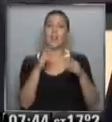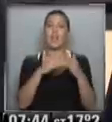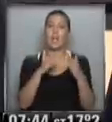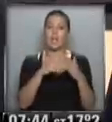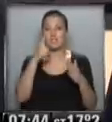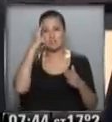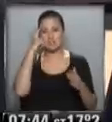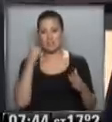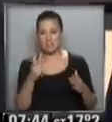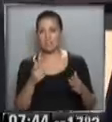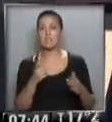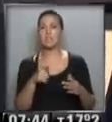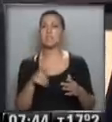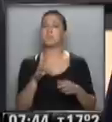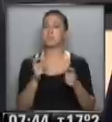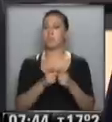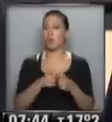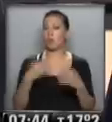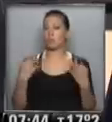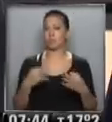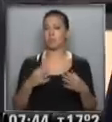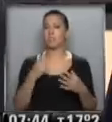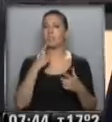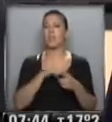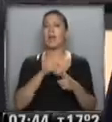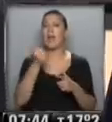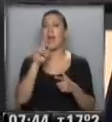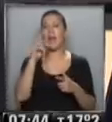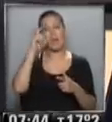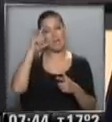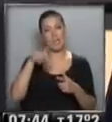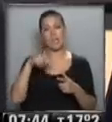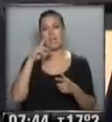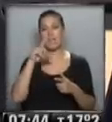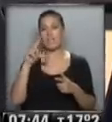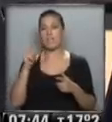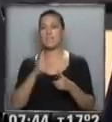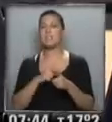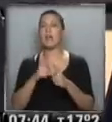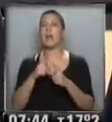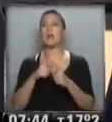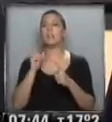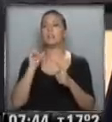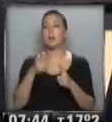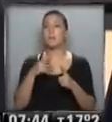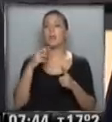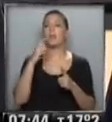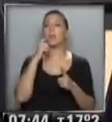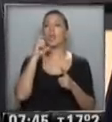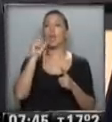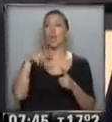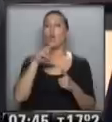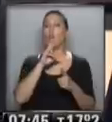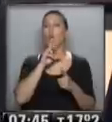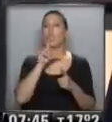tristeza. Una película de buenas actuaciones, nombramos a Mora Arenillas, también como la pequeña, también aparecen participaciones de Patricio Contreras,